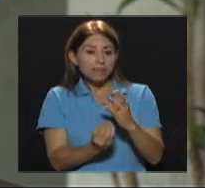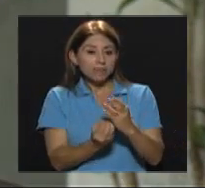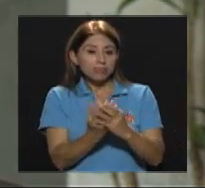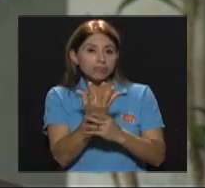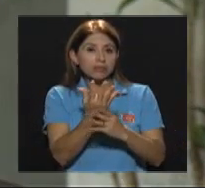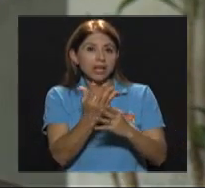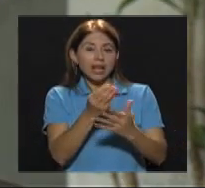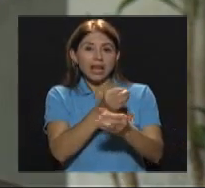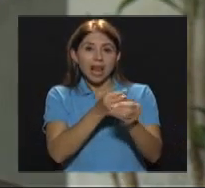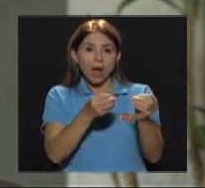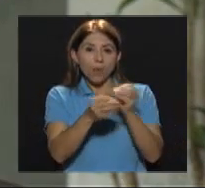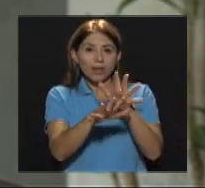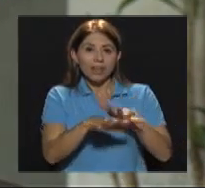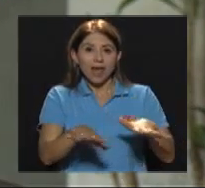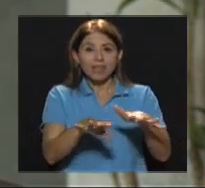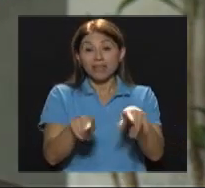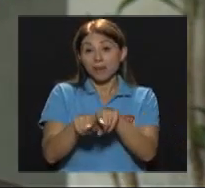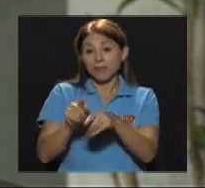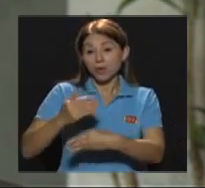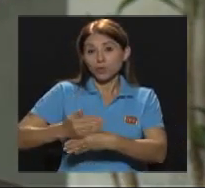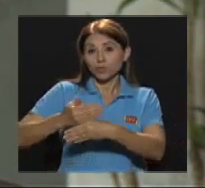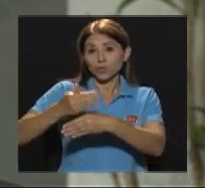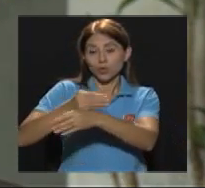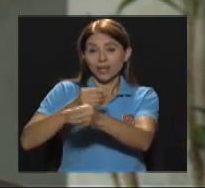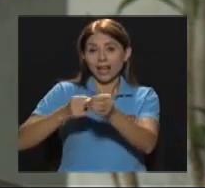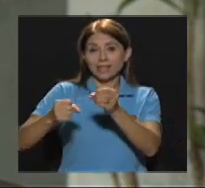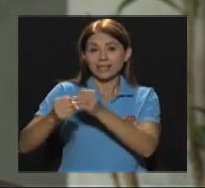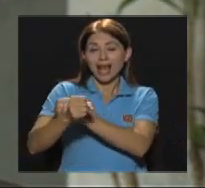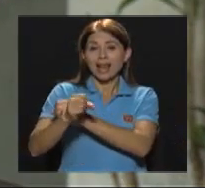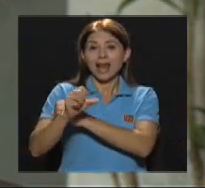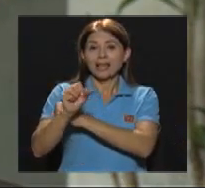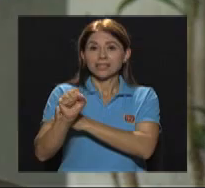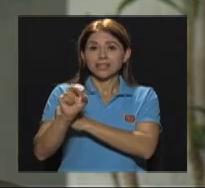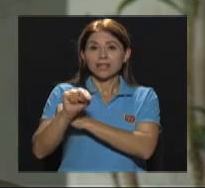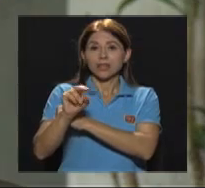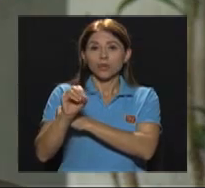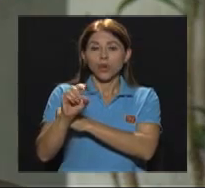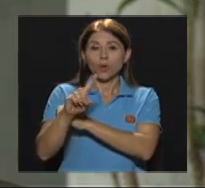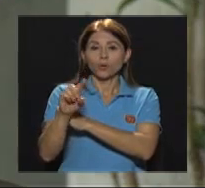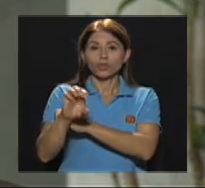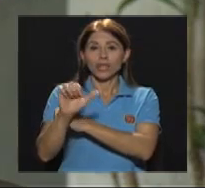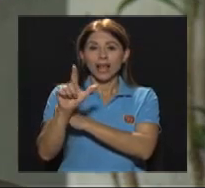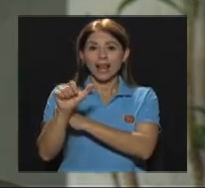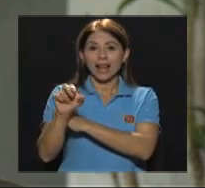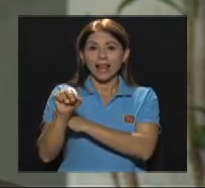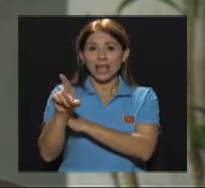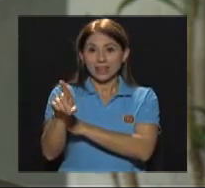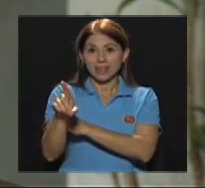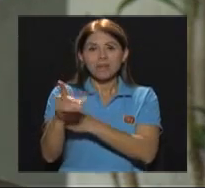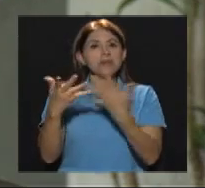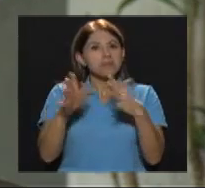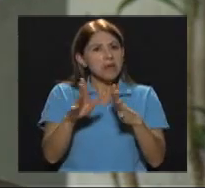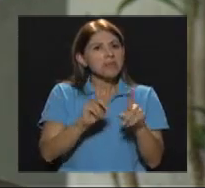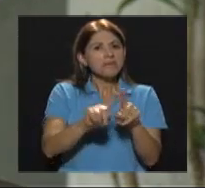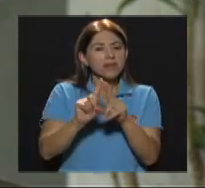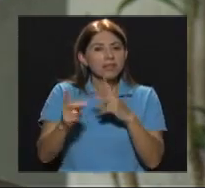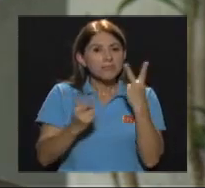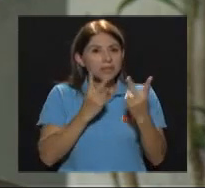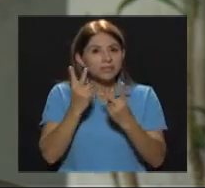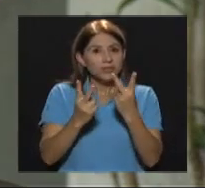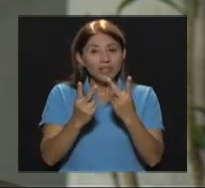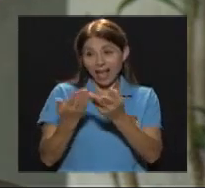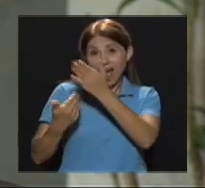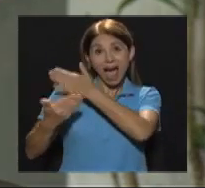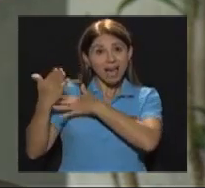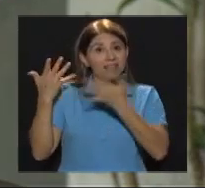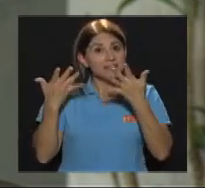las salas snusselen Estuvimos, hicimos varias visitas En realidad la sala